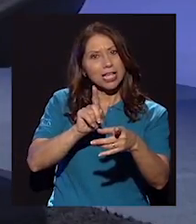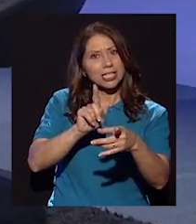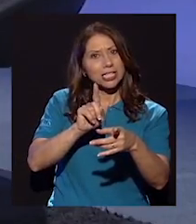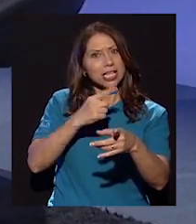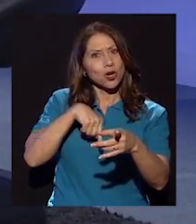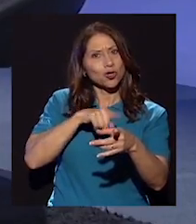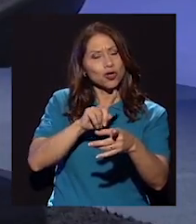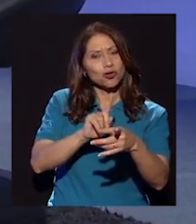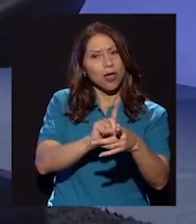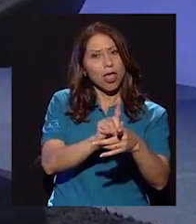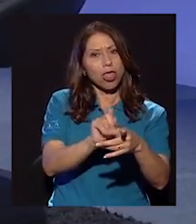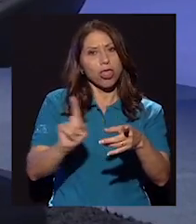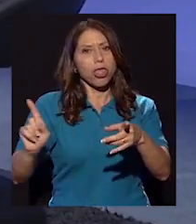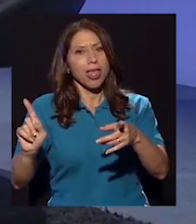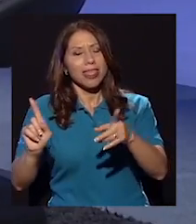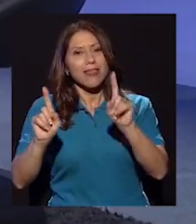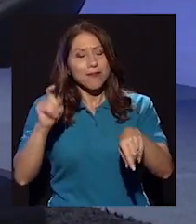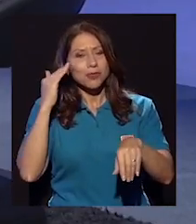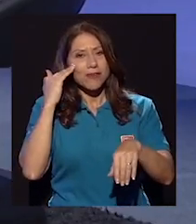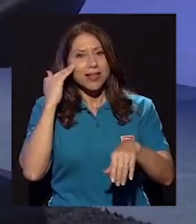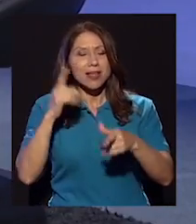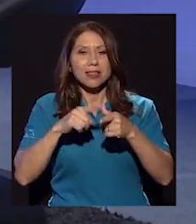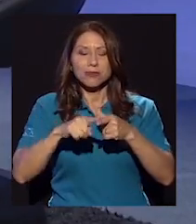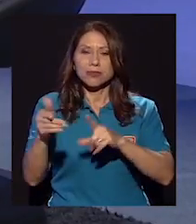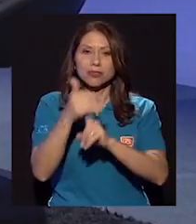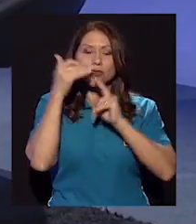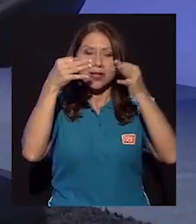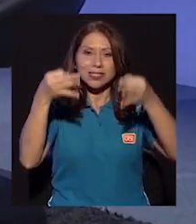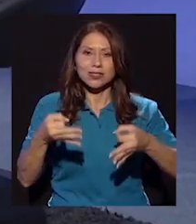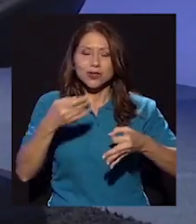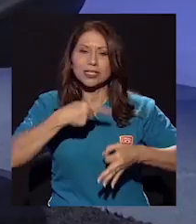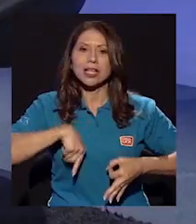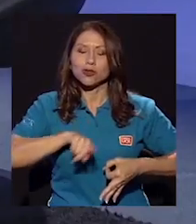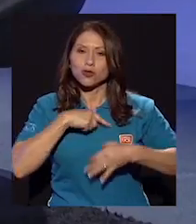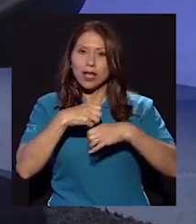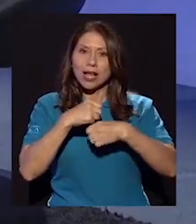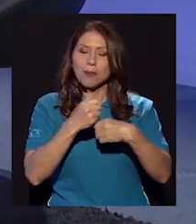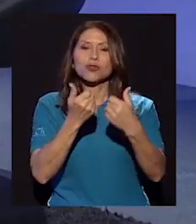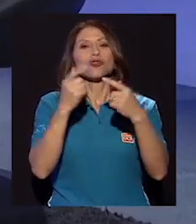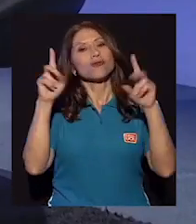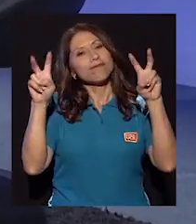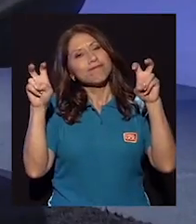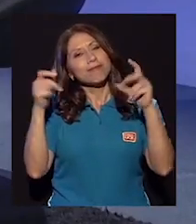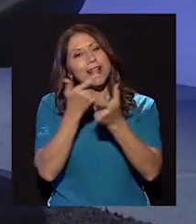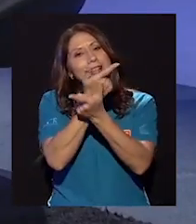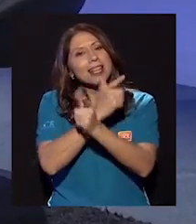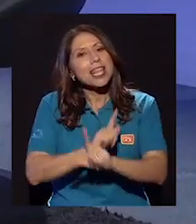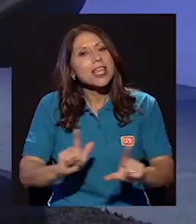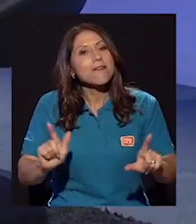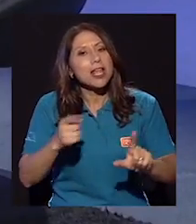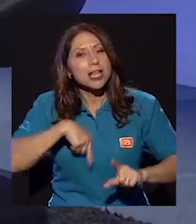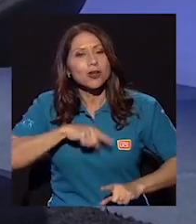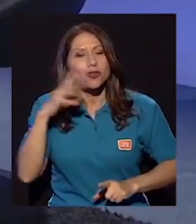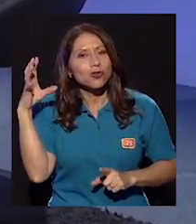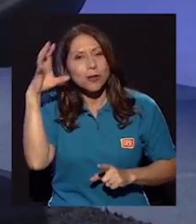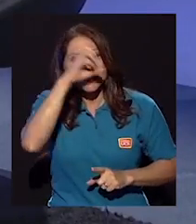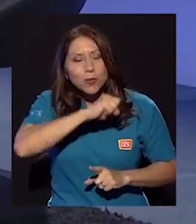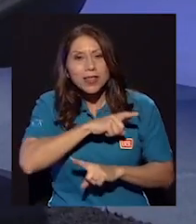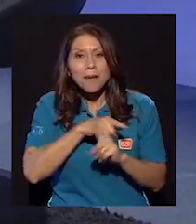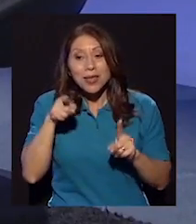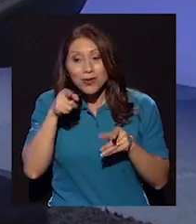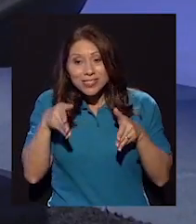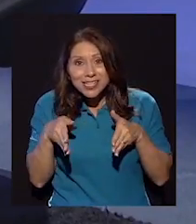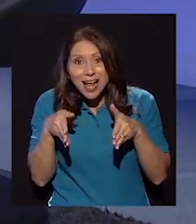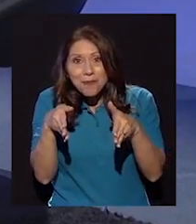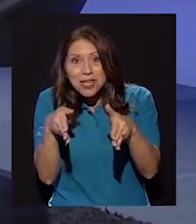tenemos que saber que nos estamos saliendo. Entonces, todas las decisiones que tomemos de manera aparentemente libre e inconsciente, que vayan por ese